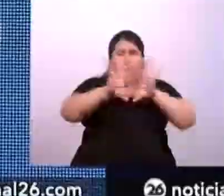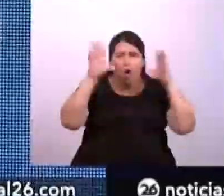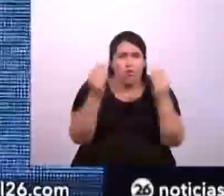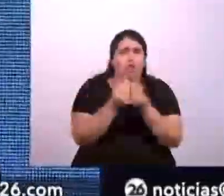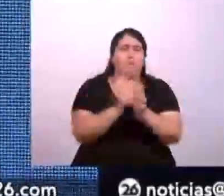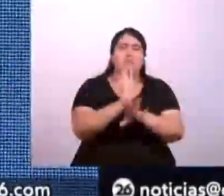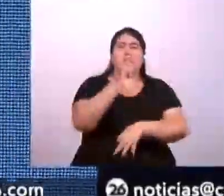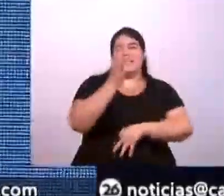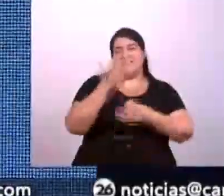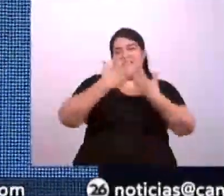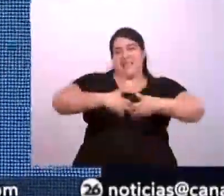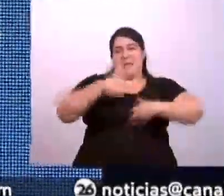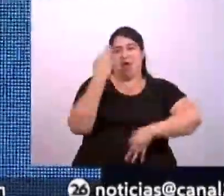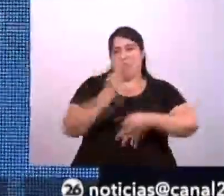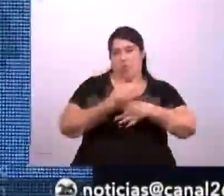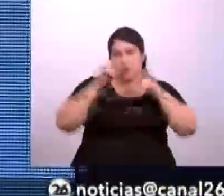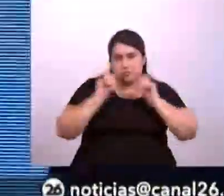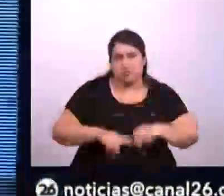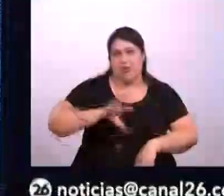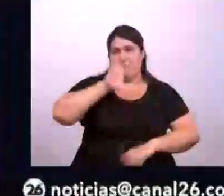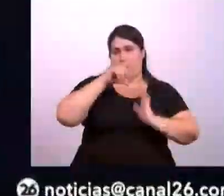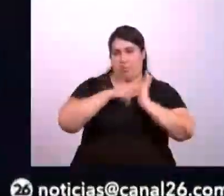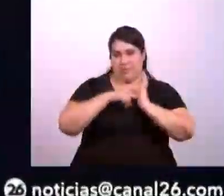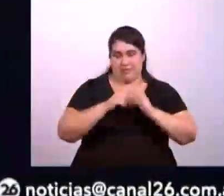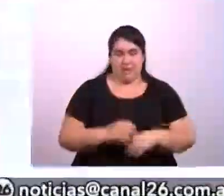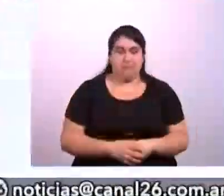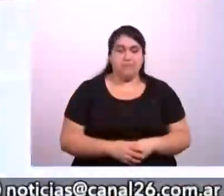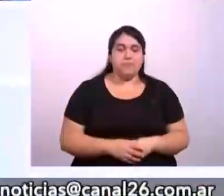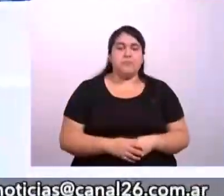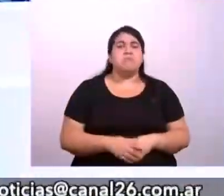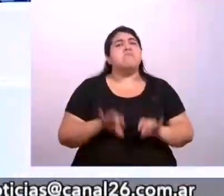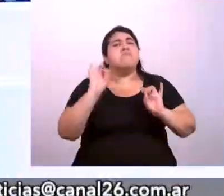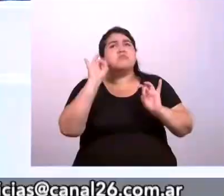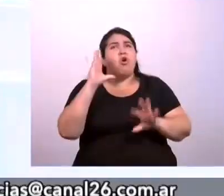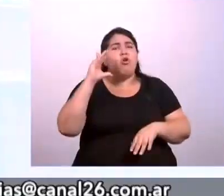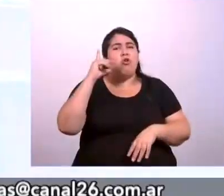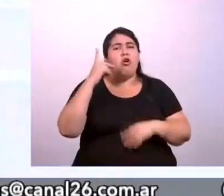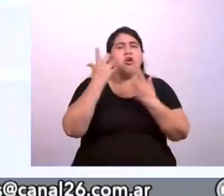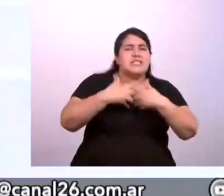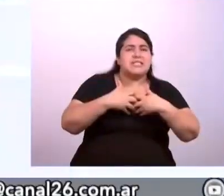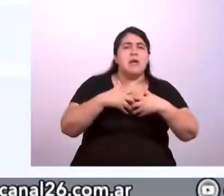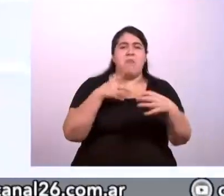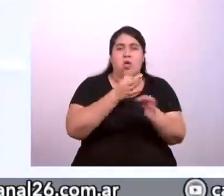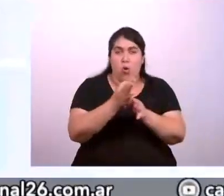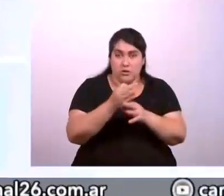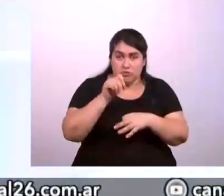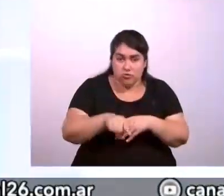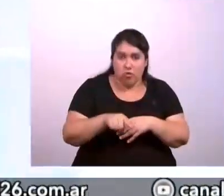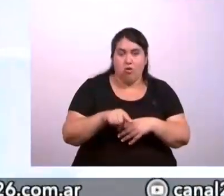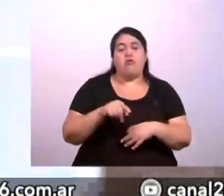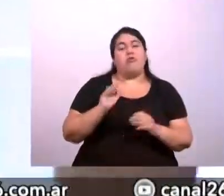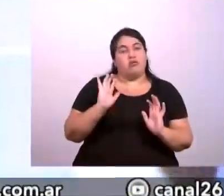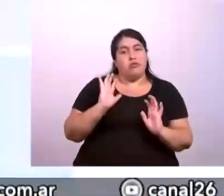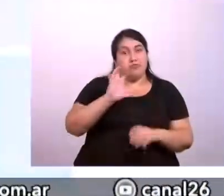educativo de la provincia de Buenos Aires. Si el sistema educativo, Alberto, de la